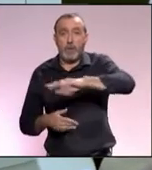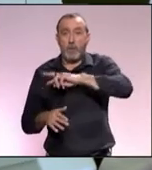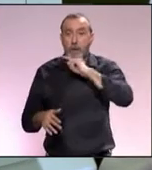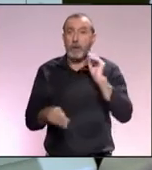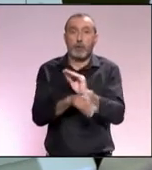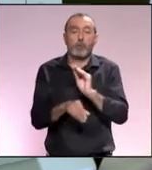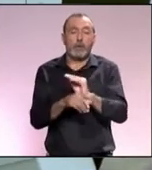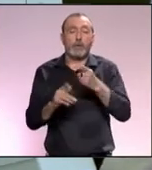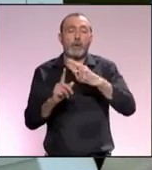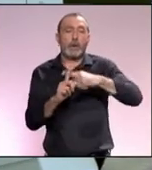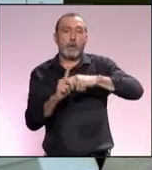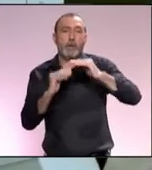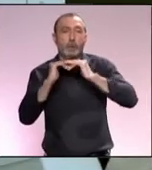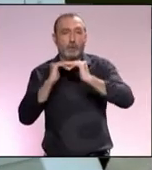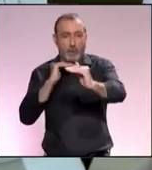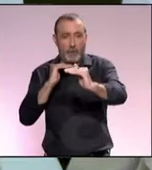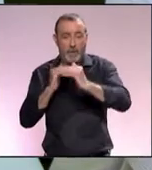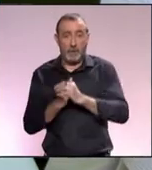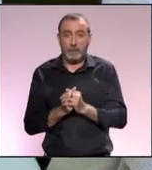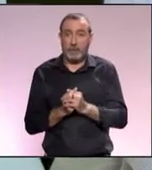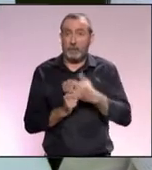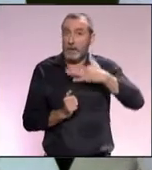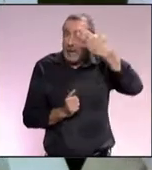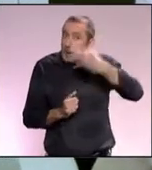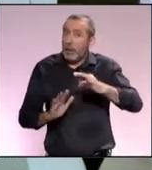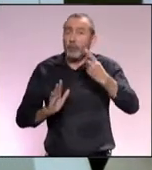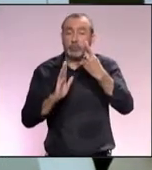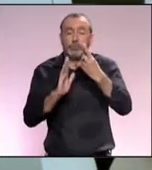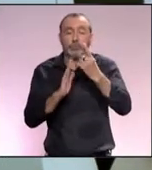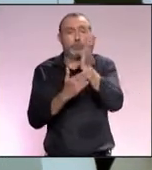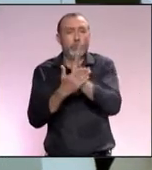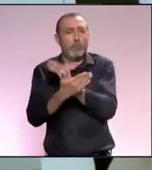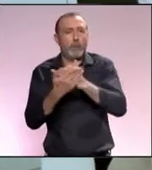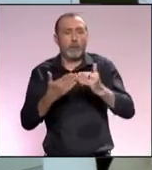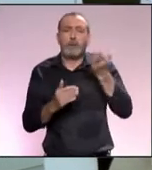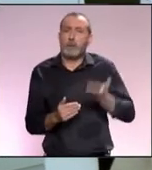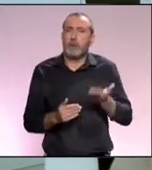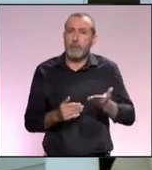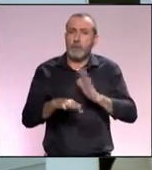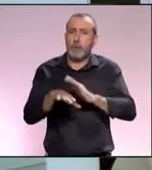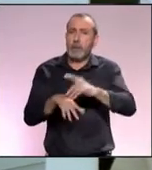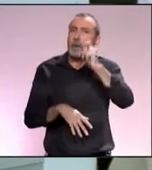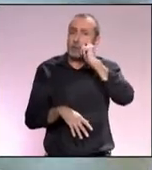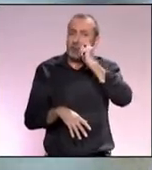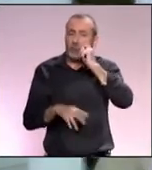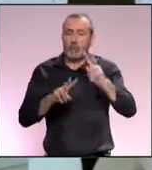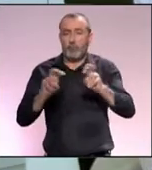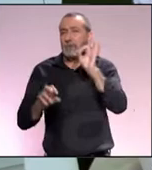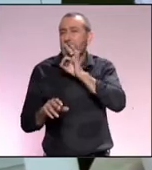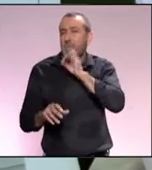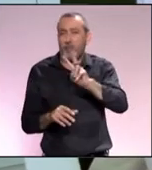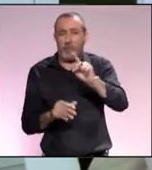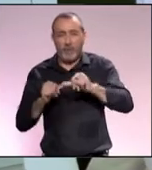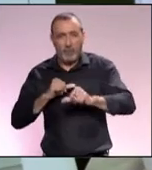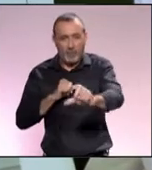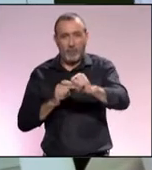nuestro nivel de sostenibilidad. Yo creo que es un parámetro muy importante para el turista del siglo XXI. ¿Qué efectos